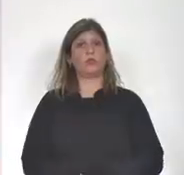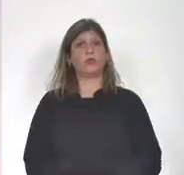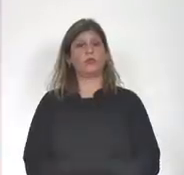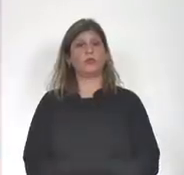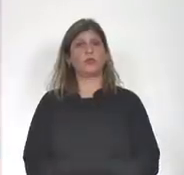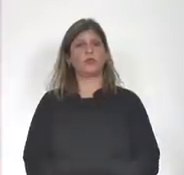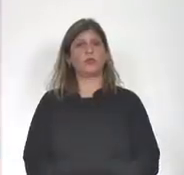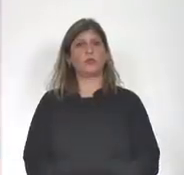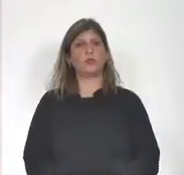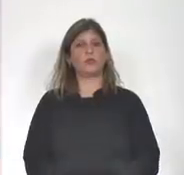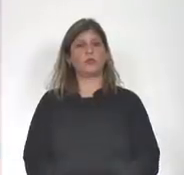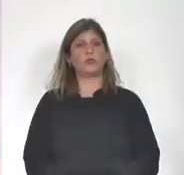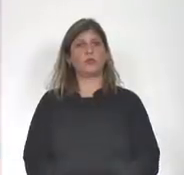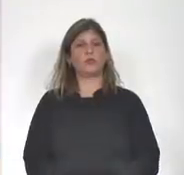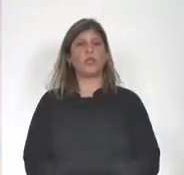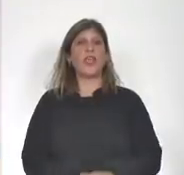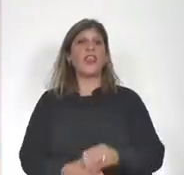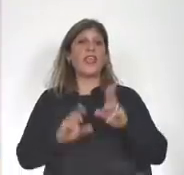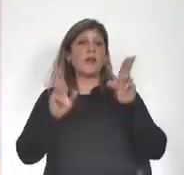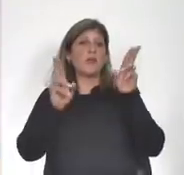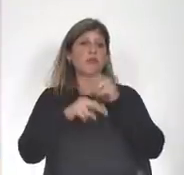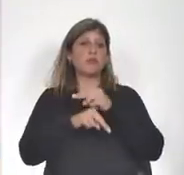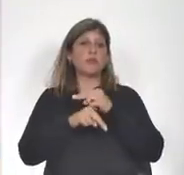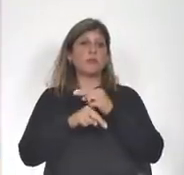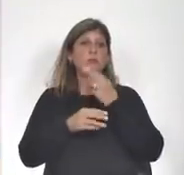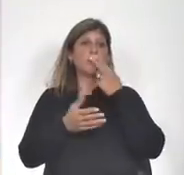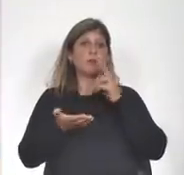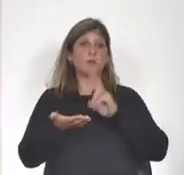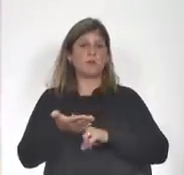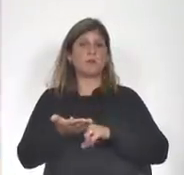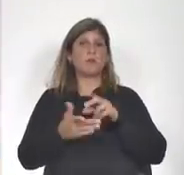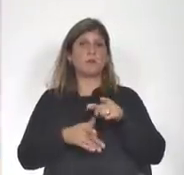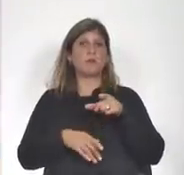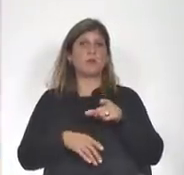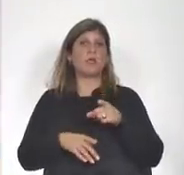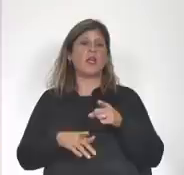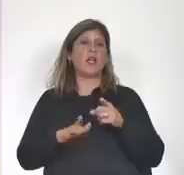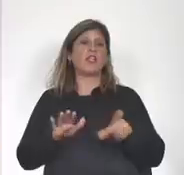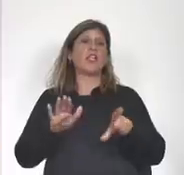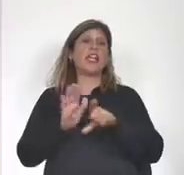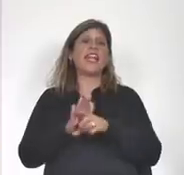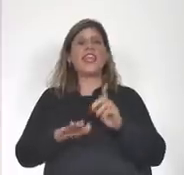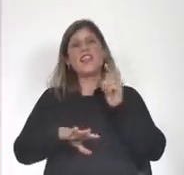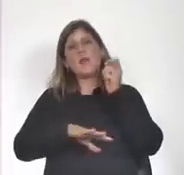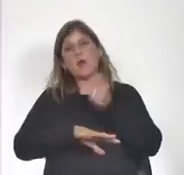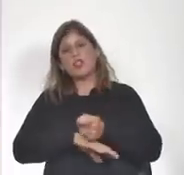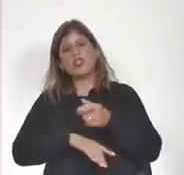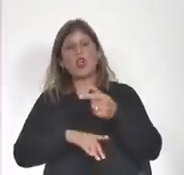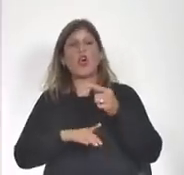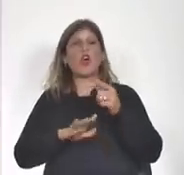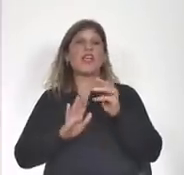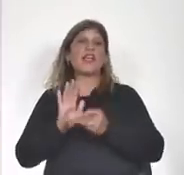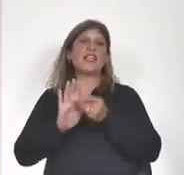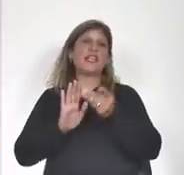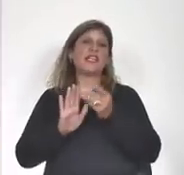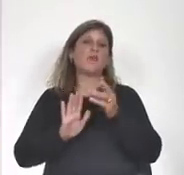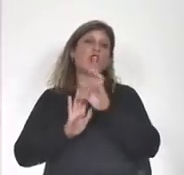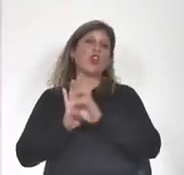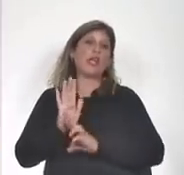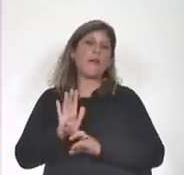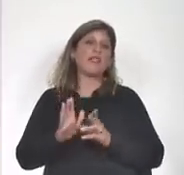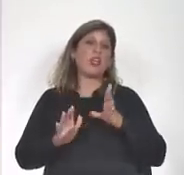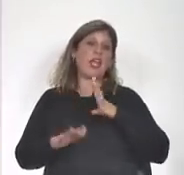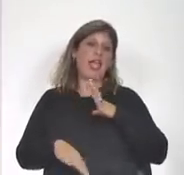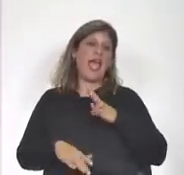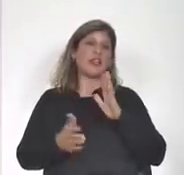de las exoneraciones fiscales que al amparo de la ley de inversiones y de los decretos reglamentarios que existen